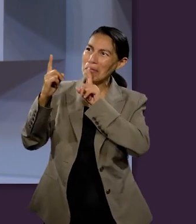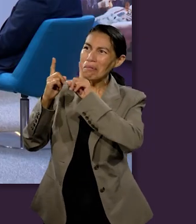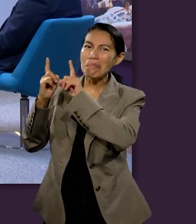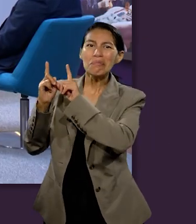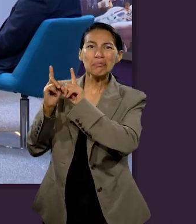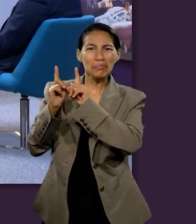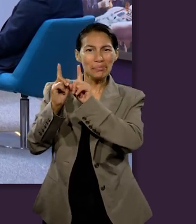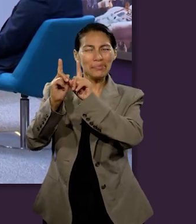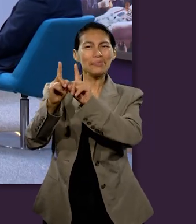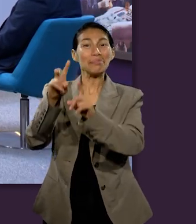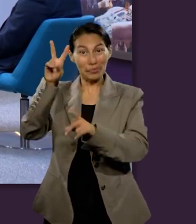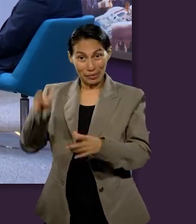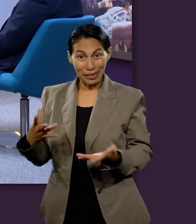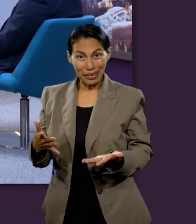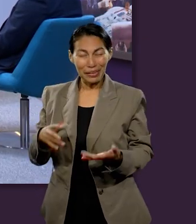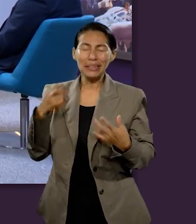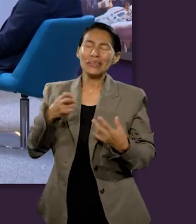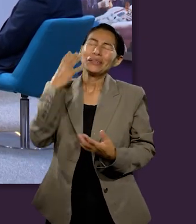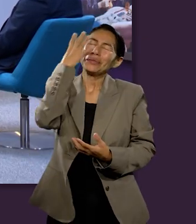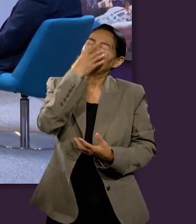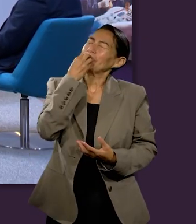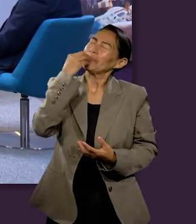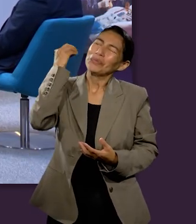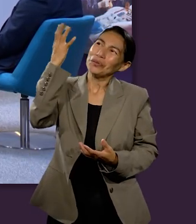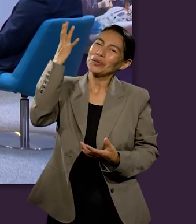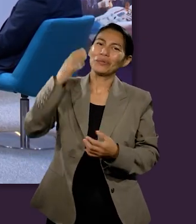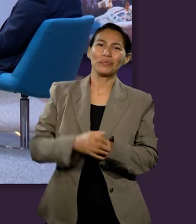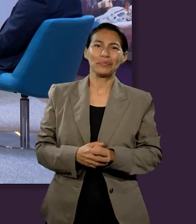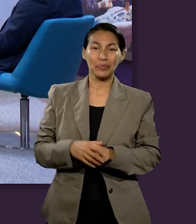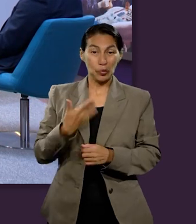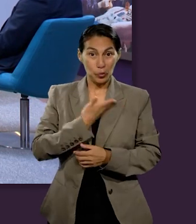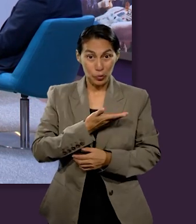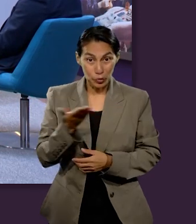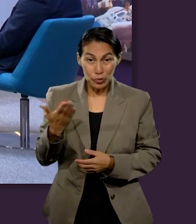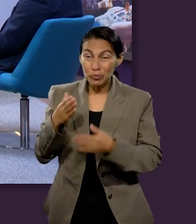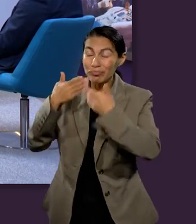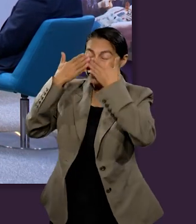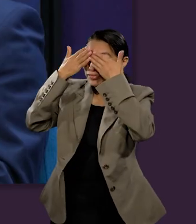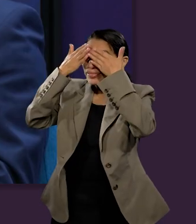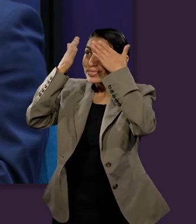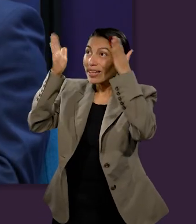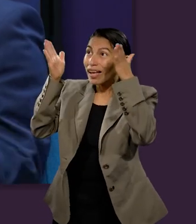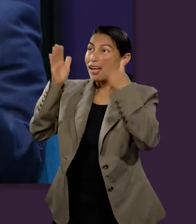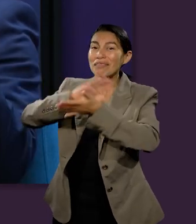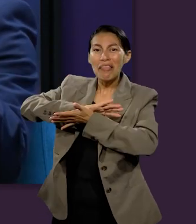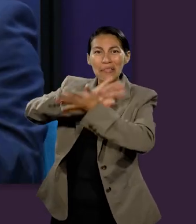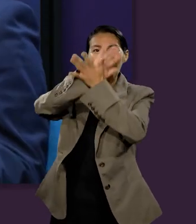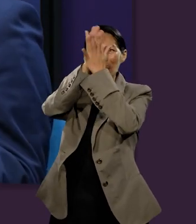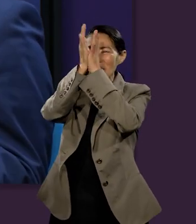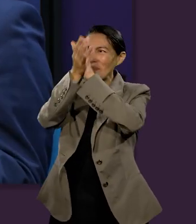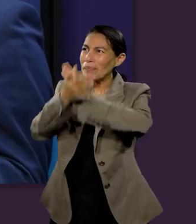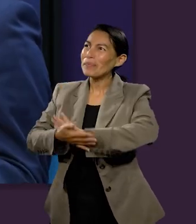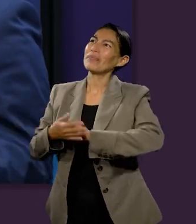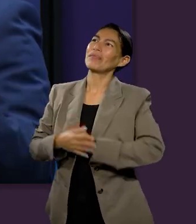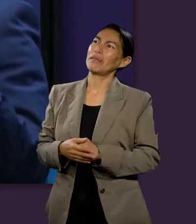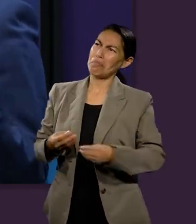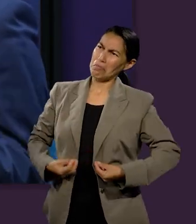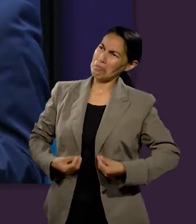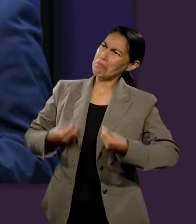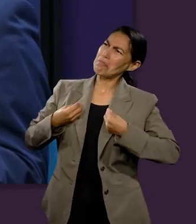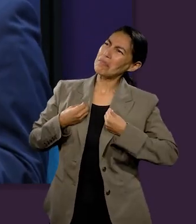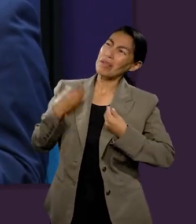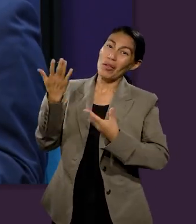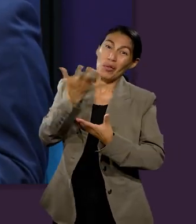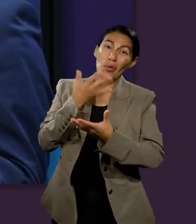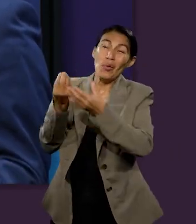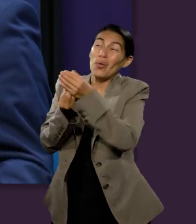ese futuro que nos aguarda, donde entonces sí podremos tener contacto cercano con Dios. Así es. En esos momentos, lo vamos